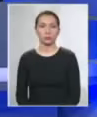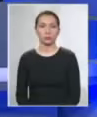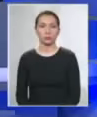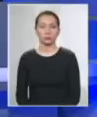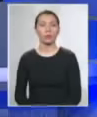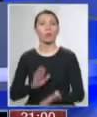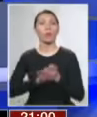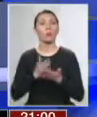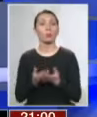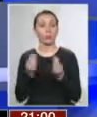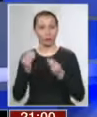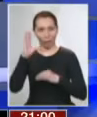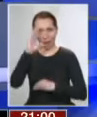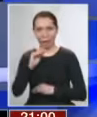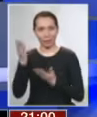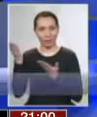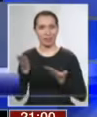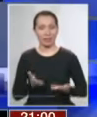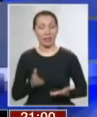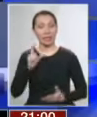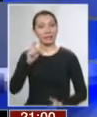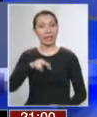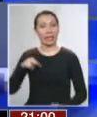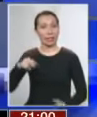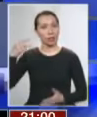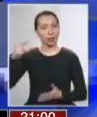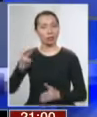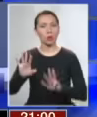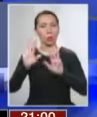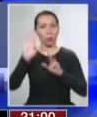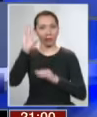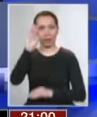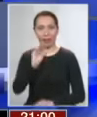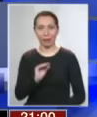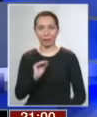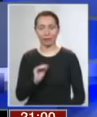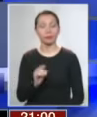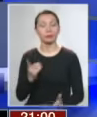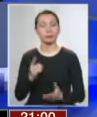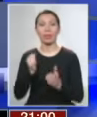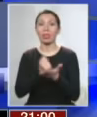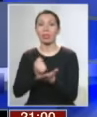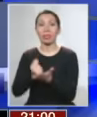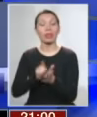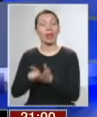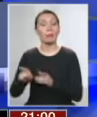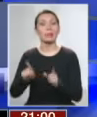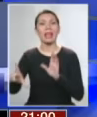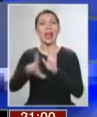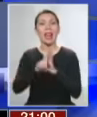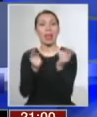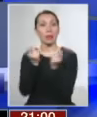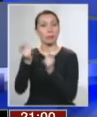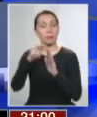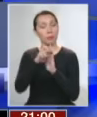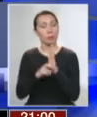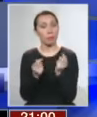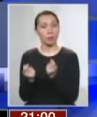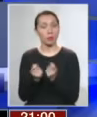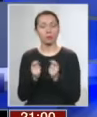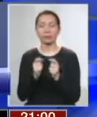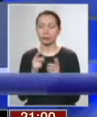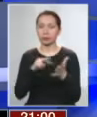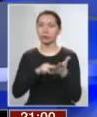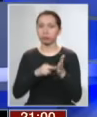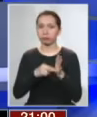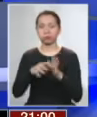¿Cómo están? Buenas noches, bienvenidos. CNN Prime a las 9 de la noche. El trámite de la ley de presupuestos se ha convertido en